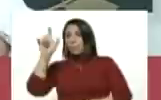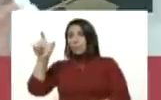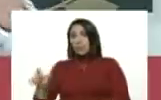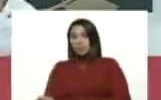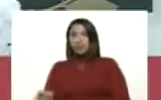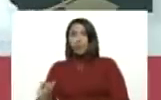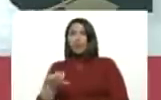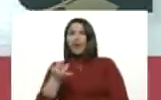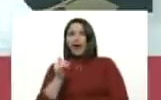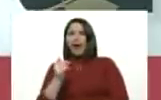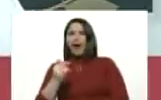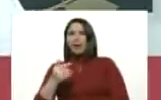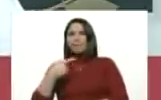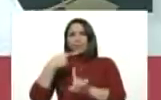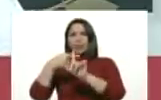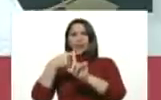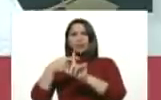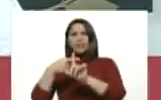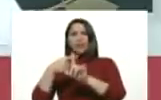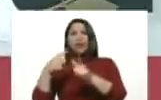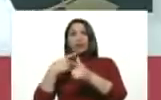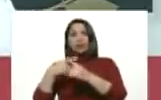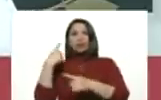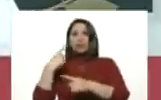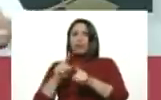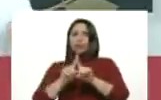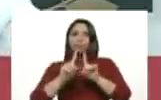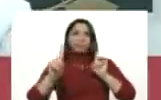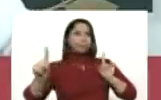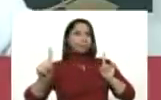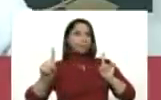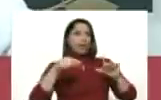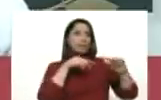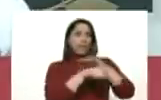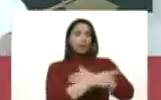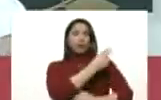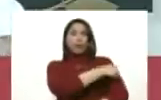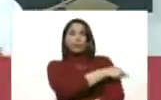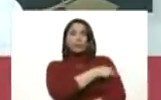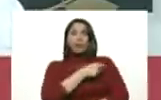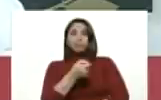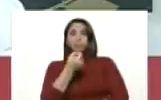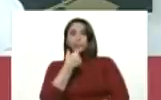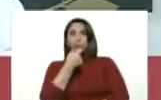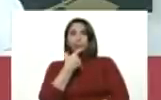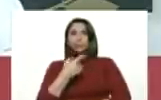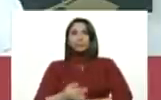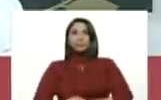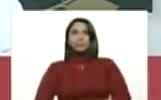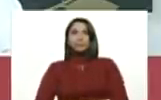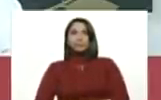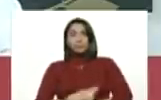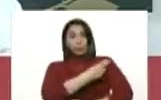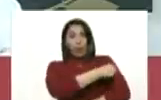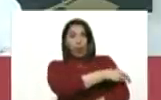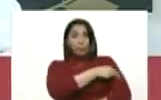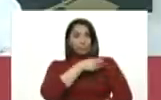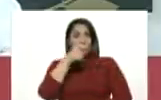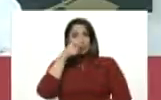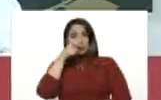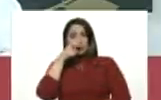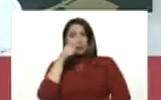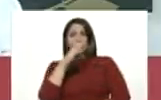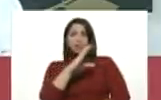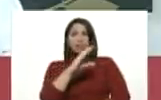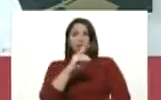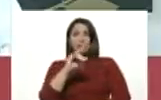aislamiento y al tratamiento. Al aislamiento y al tratamiento. En los hospitales sentinelas, en